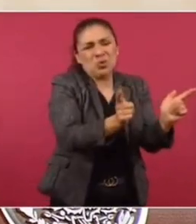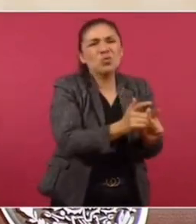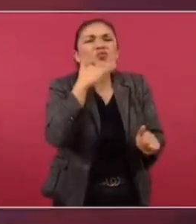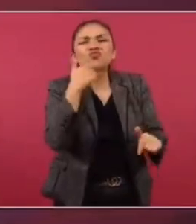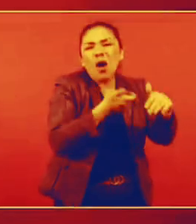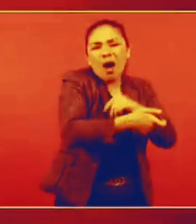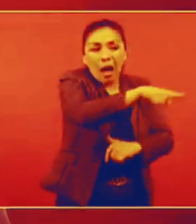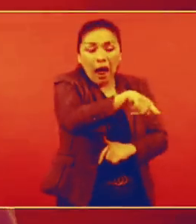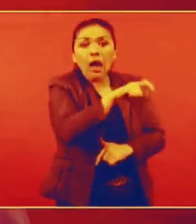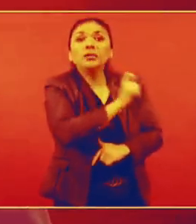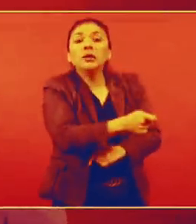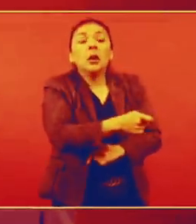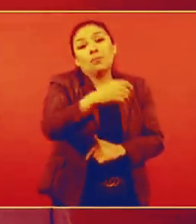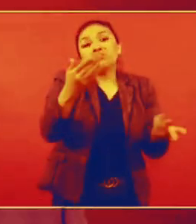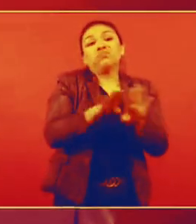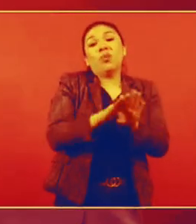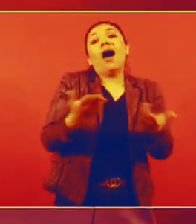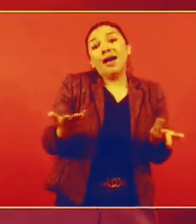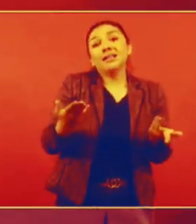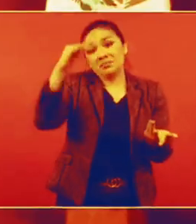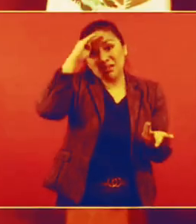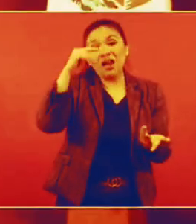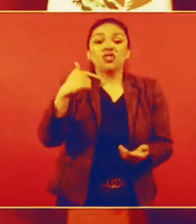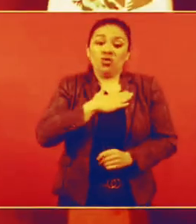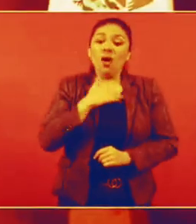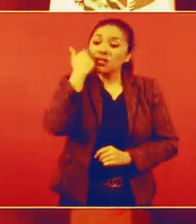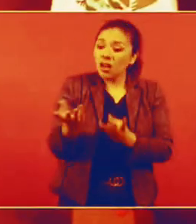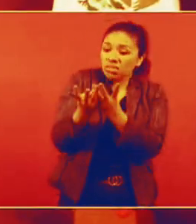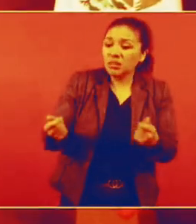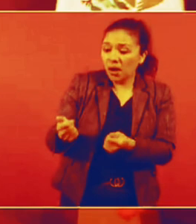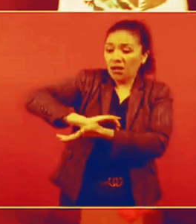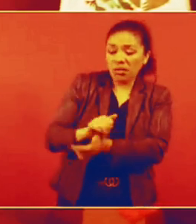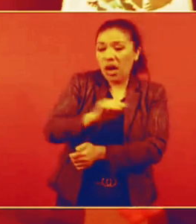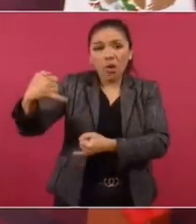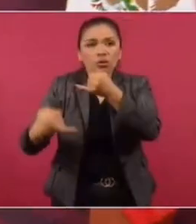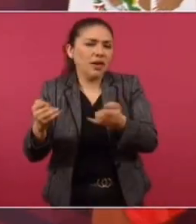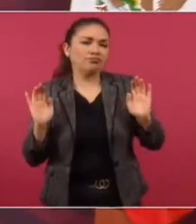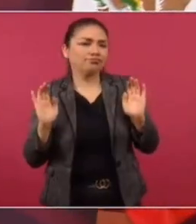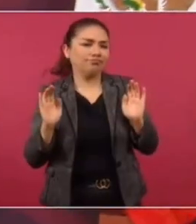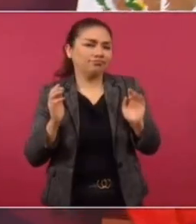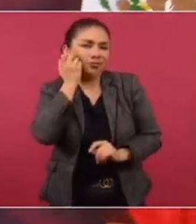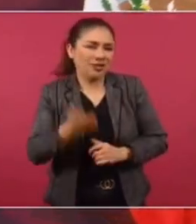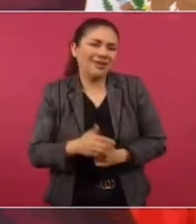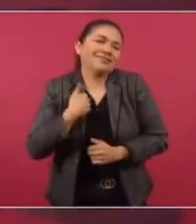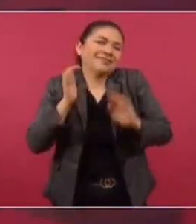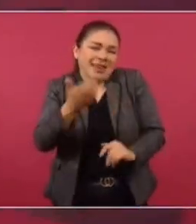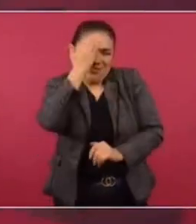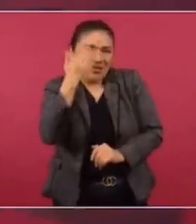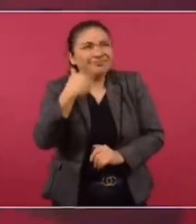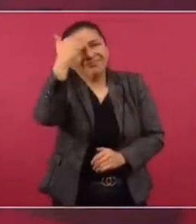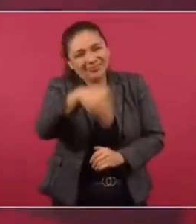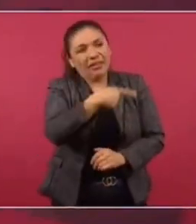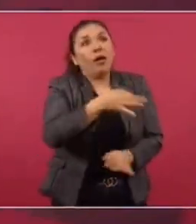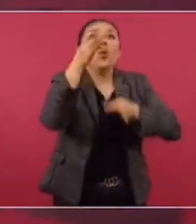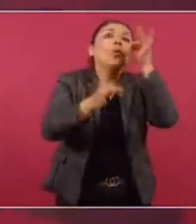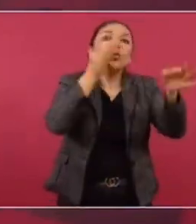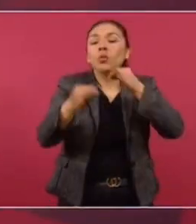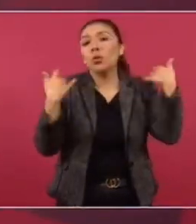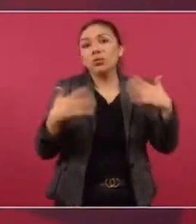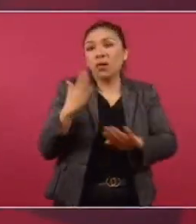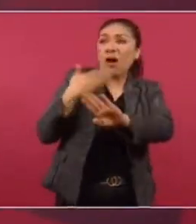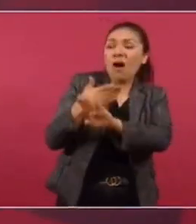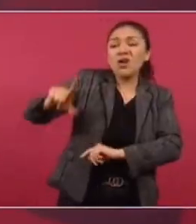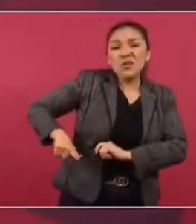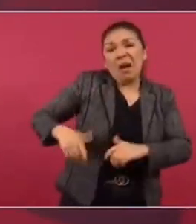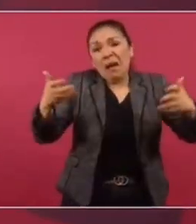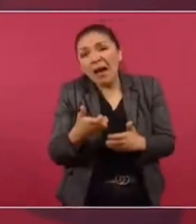corruptos, vayan a decir que queremos desaparecer al Poder Judicial. Ya está, me estoy imaginando la campaña propagandística,